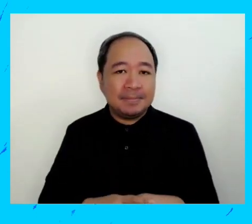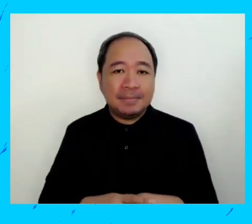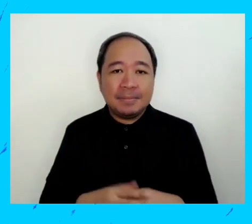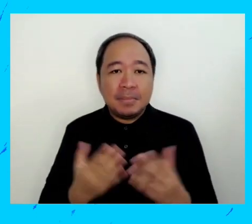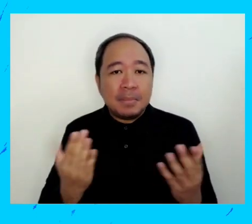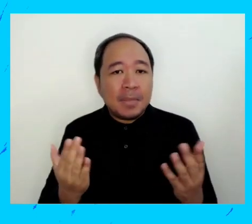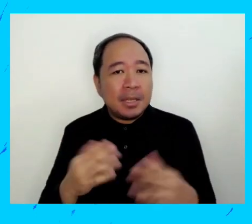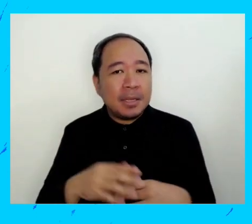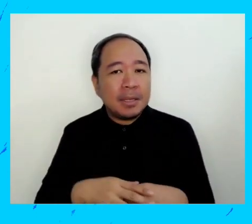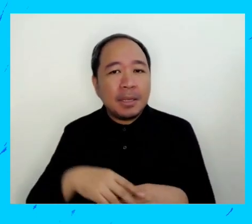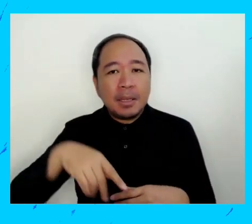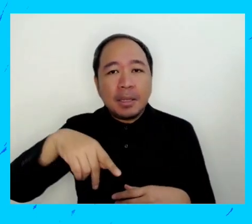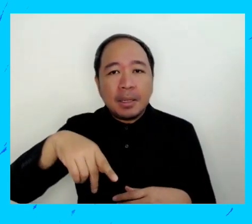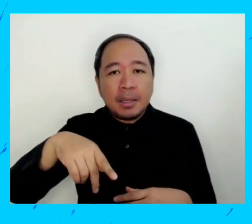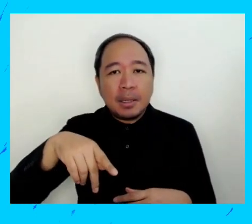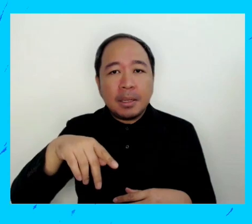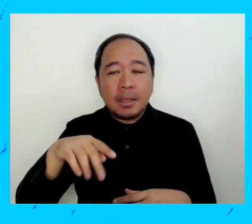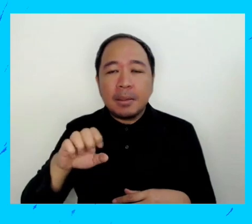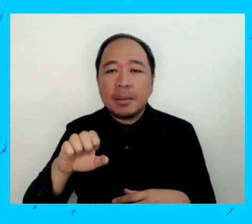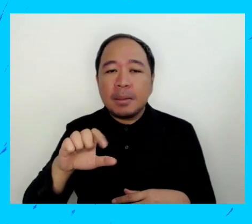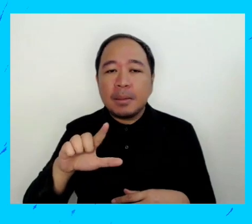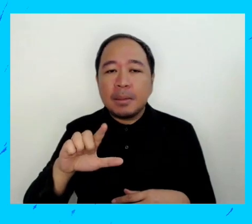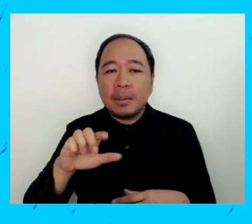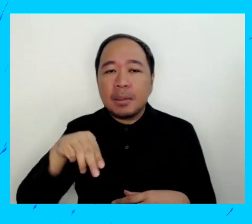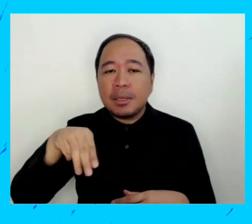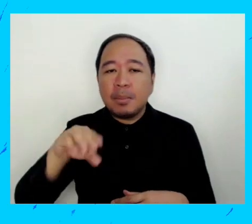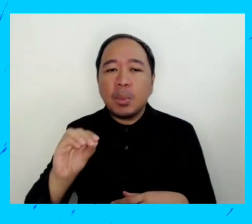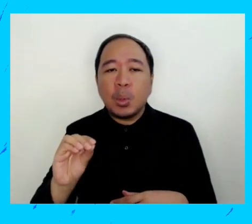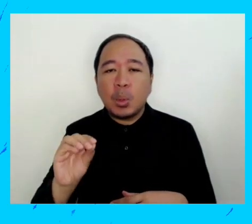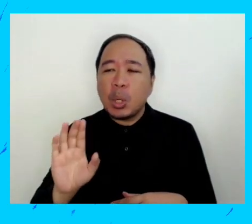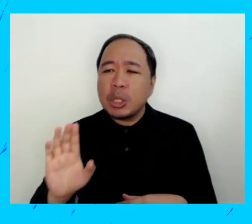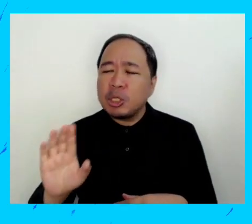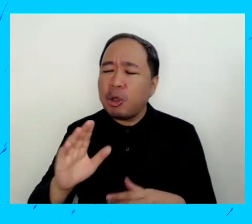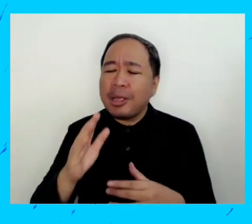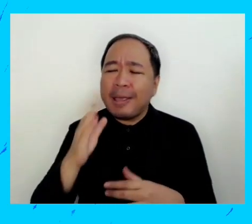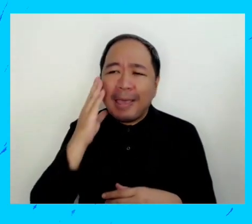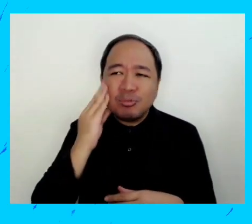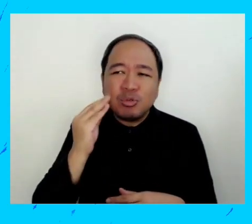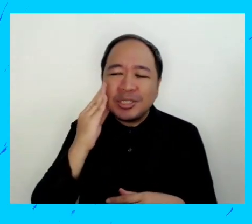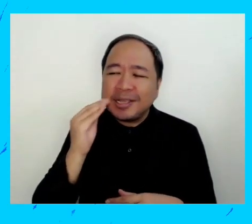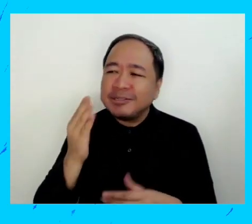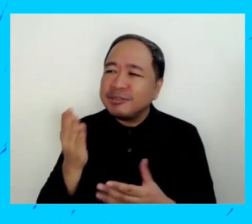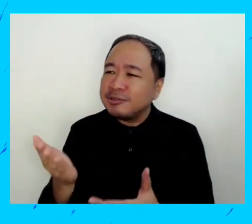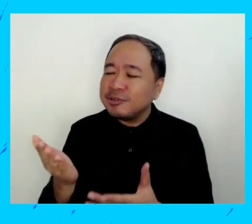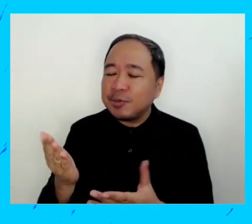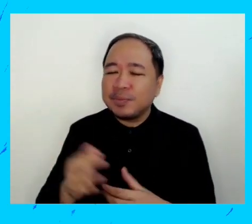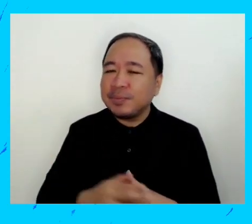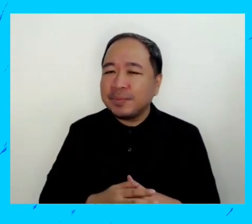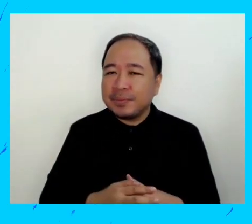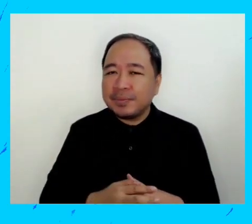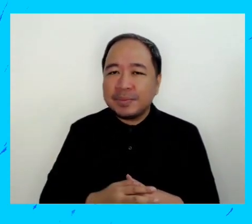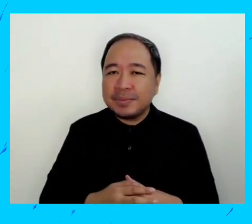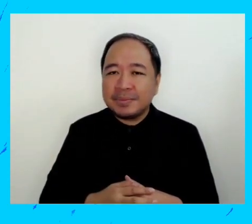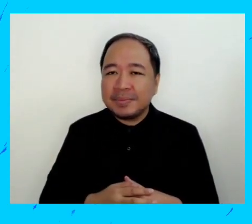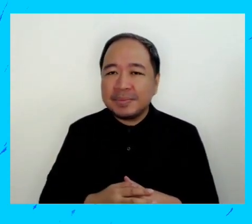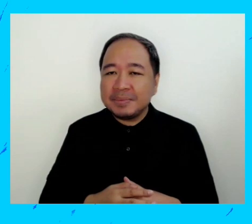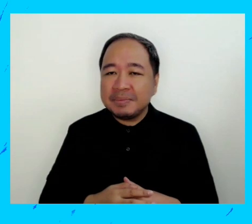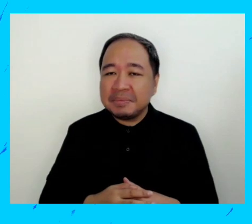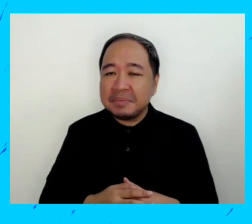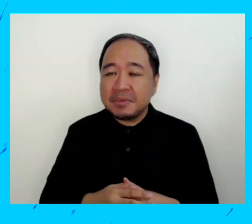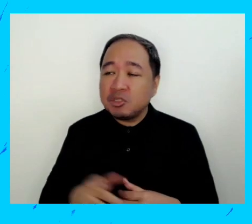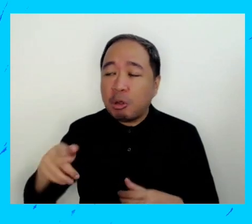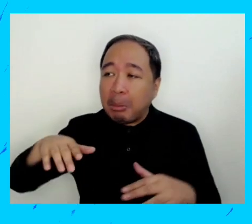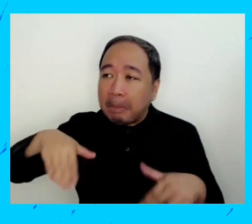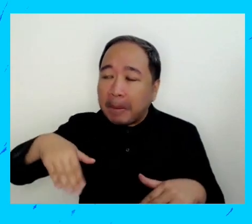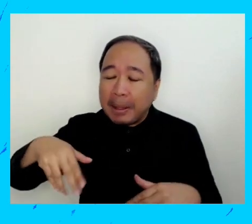muy importante. Bueno, quisiera que, a